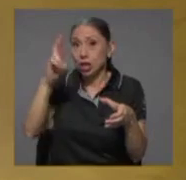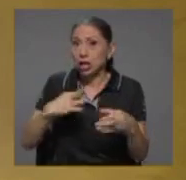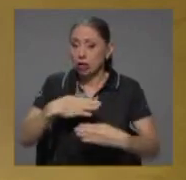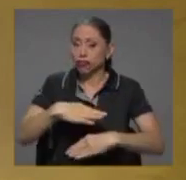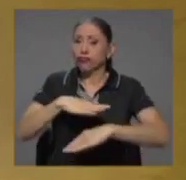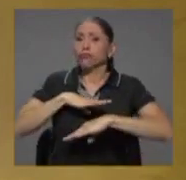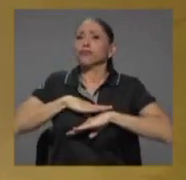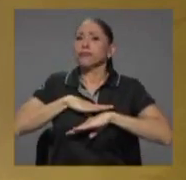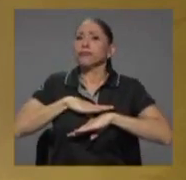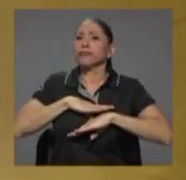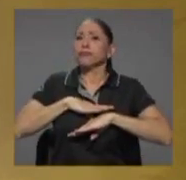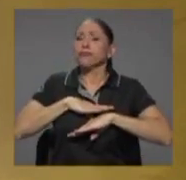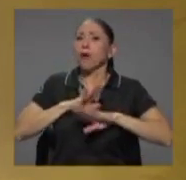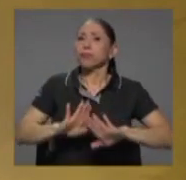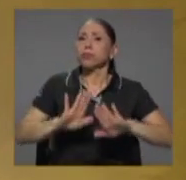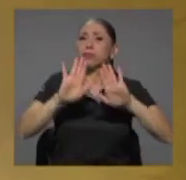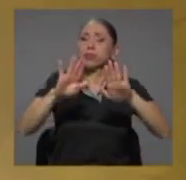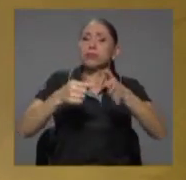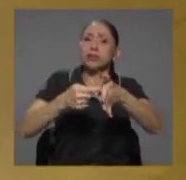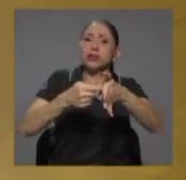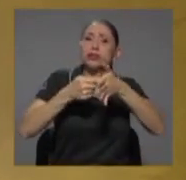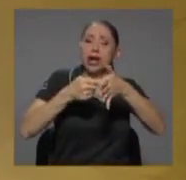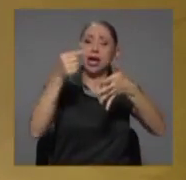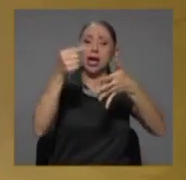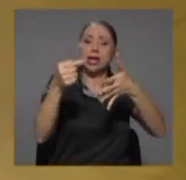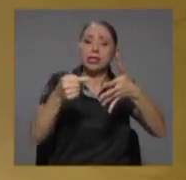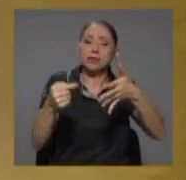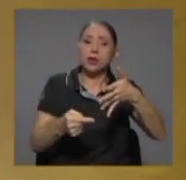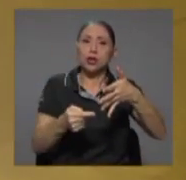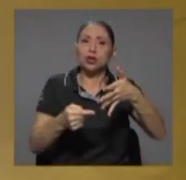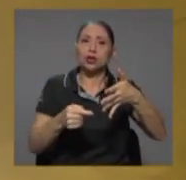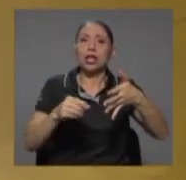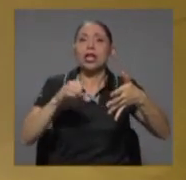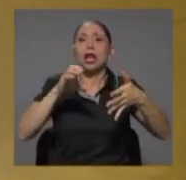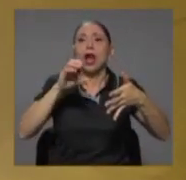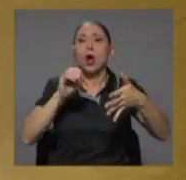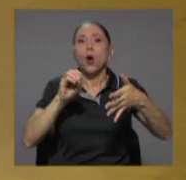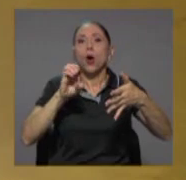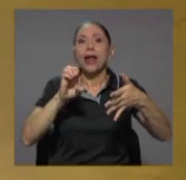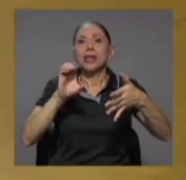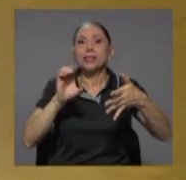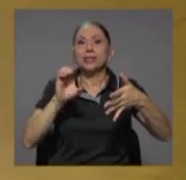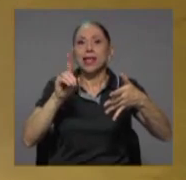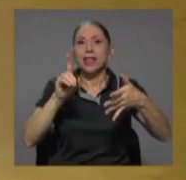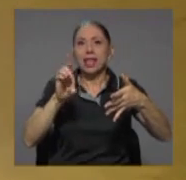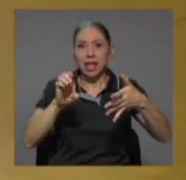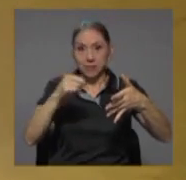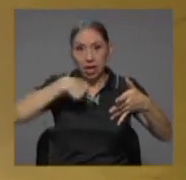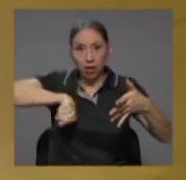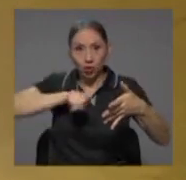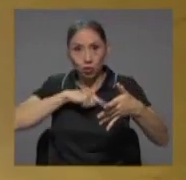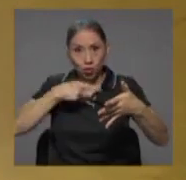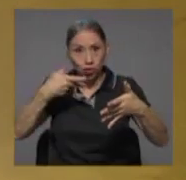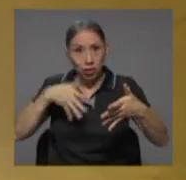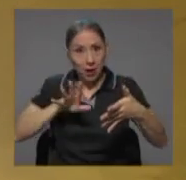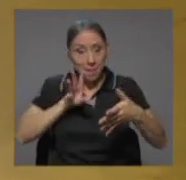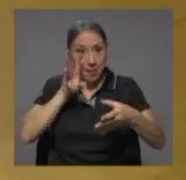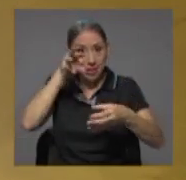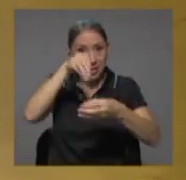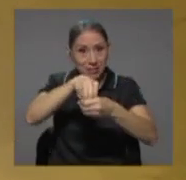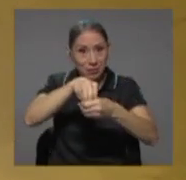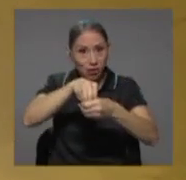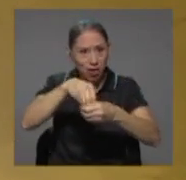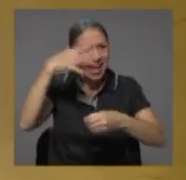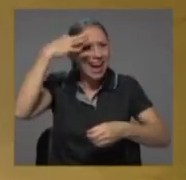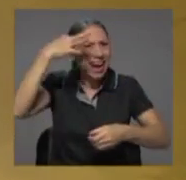los requerimientos de la OSD a la que ahora pertenecemos creo que creo todavía no pagamos la cuota